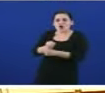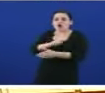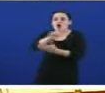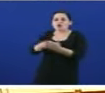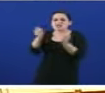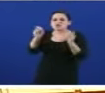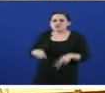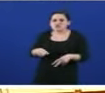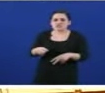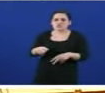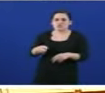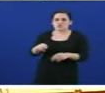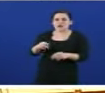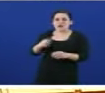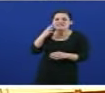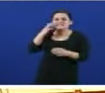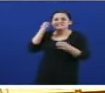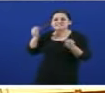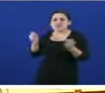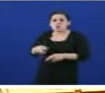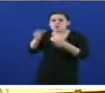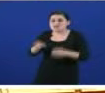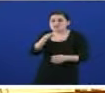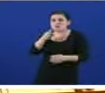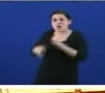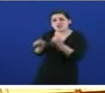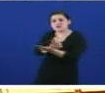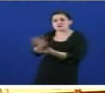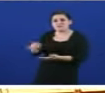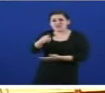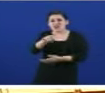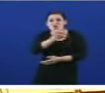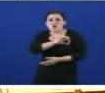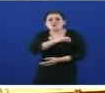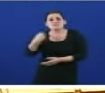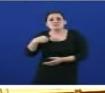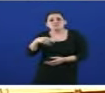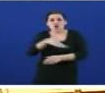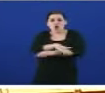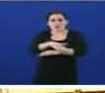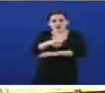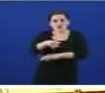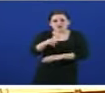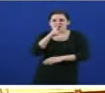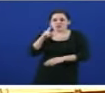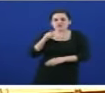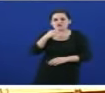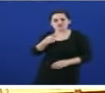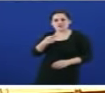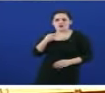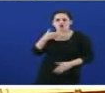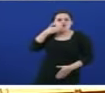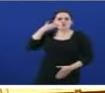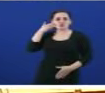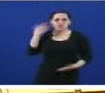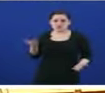mantén o seu posto, señoría. E este, goberno, desde do que vostede presumía hai un ano. Desde logo, non é o goberno que